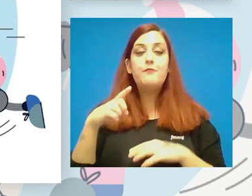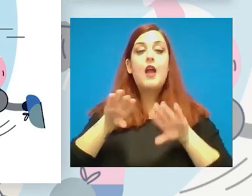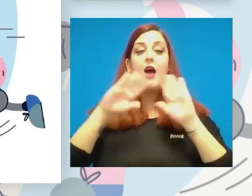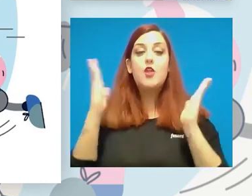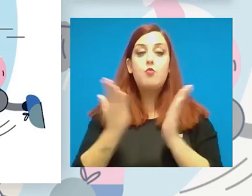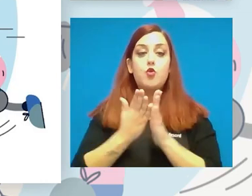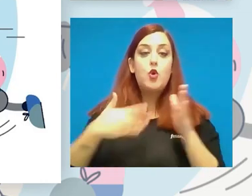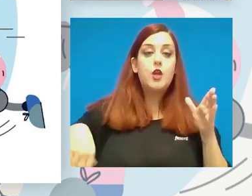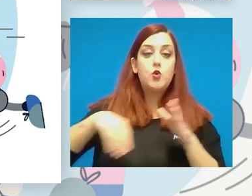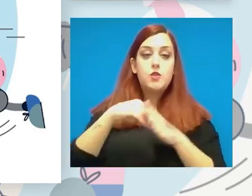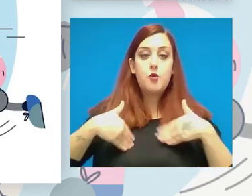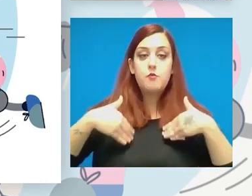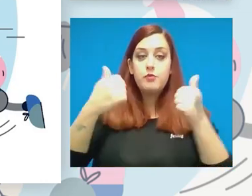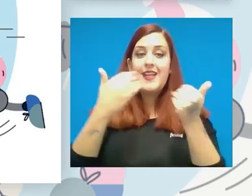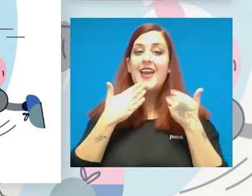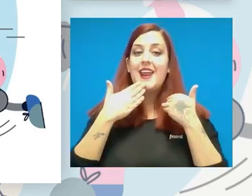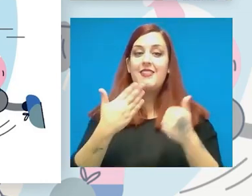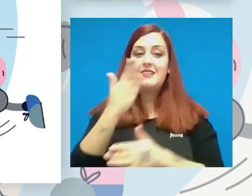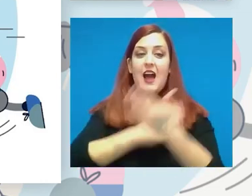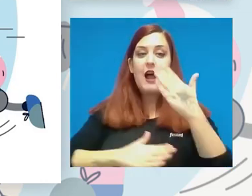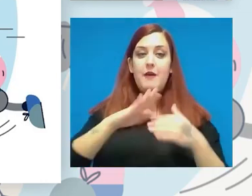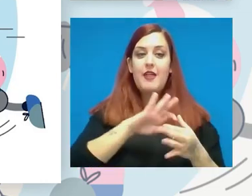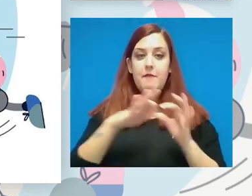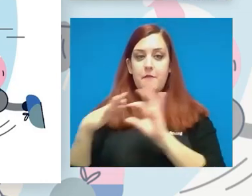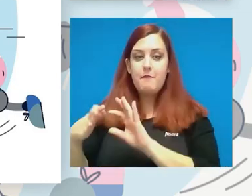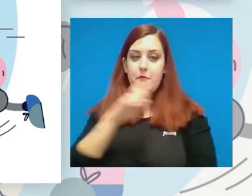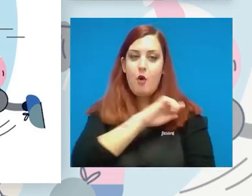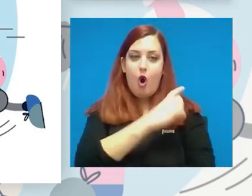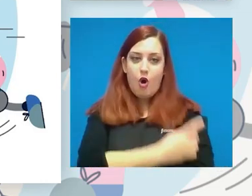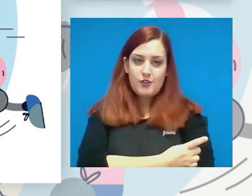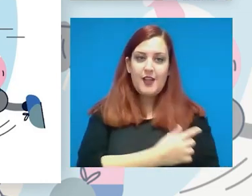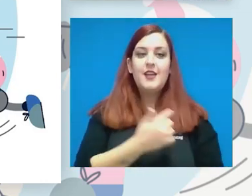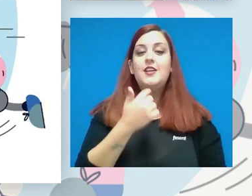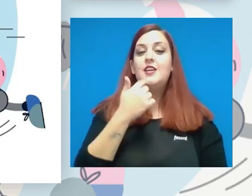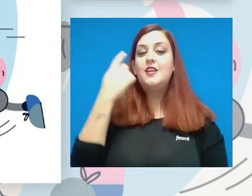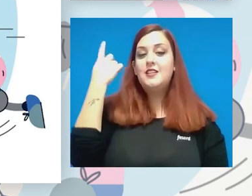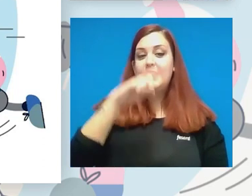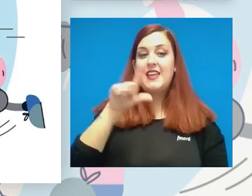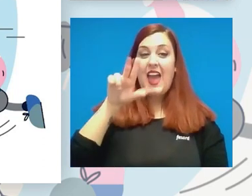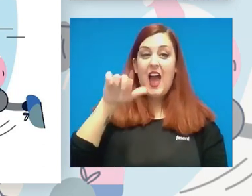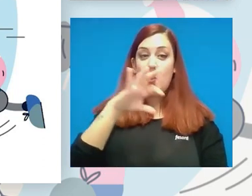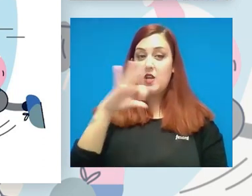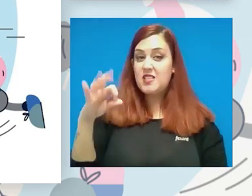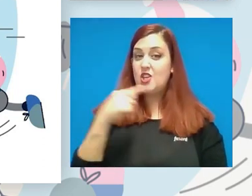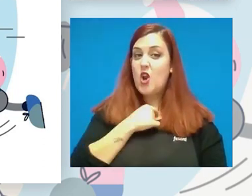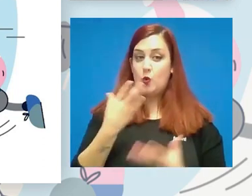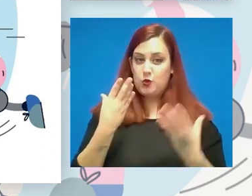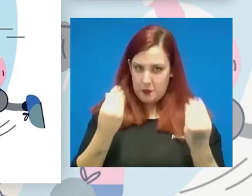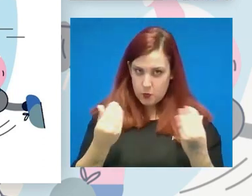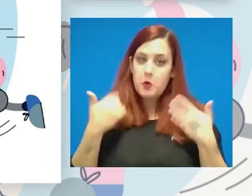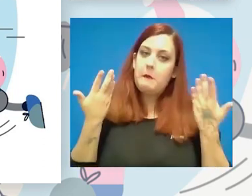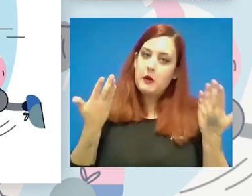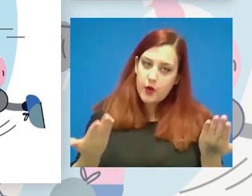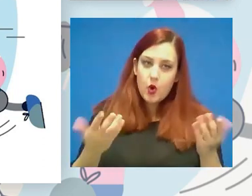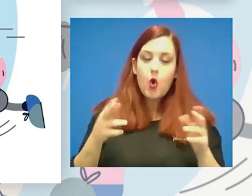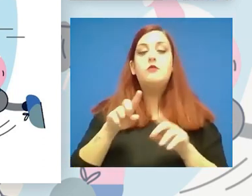inclusivo a través del paradeporte. Y yo sé que a Luis esta palabra no le gusta mucho, pero bueno, cuando nos he comentado antes, pero bueno, es un término que a nivel internacional lo hemos